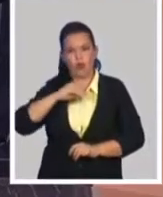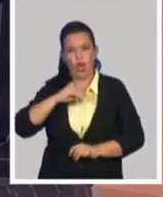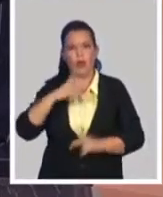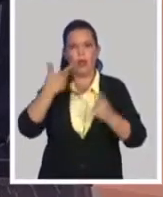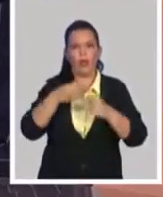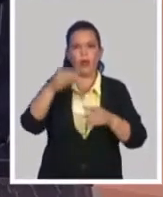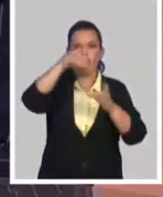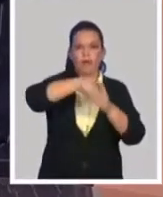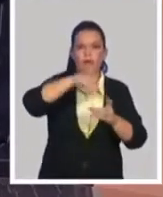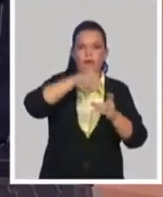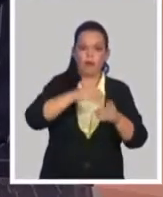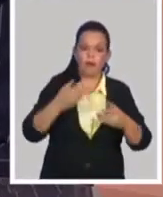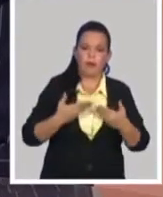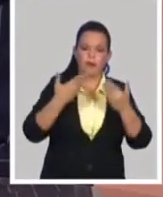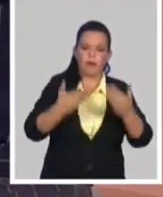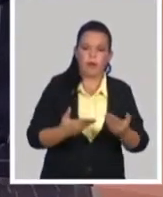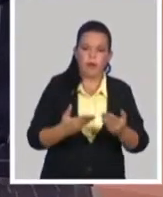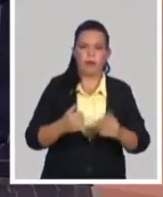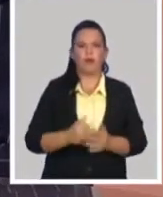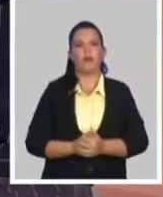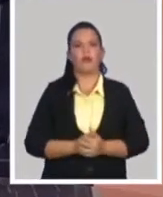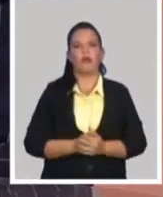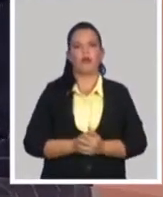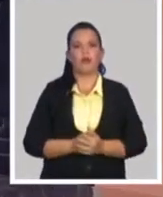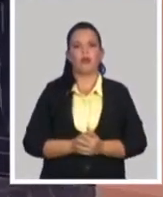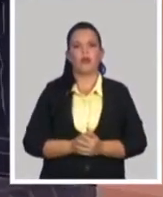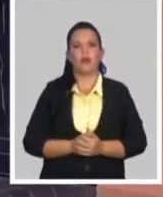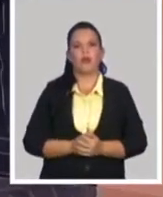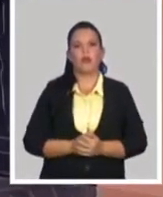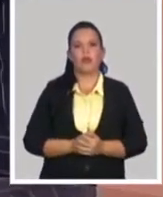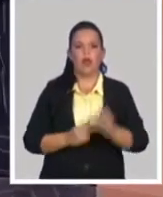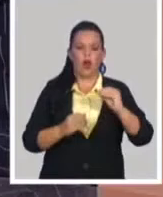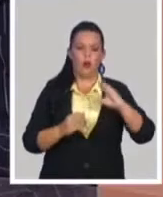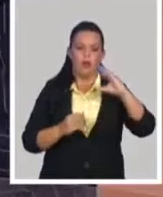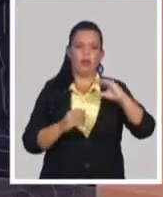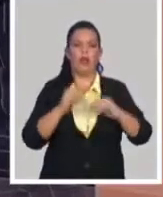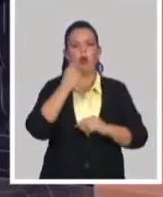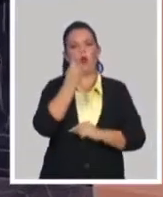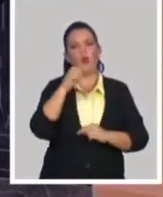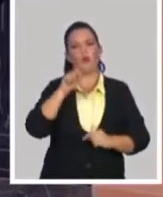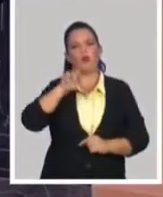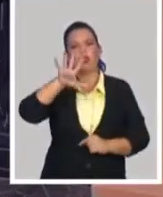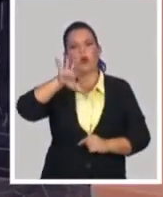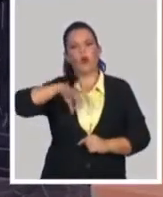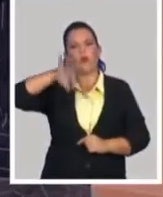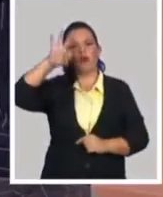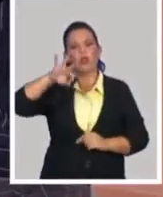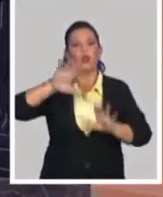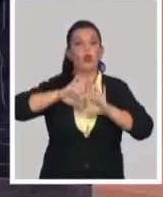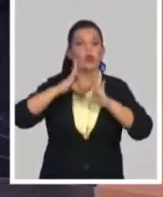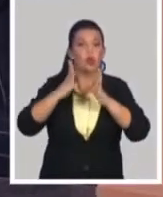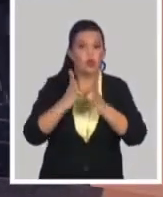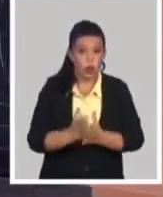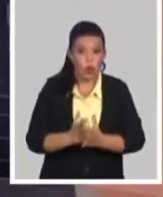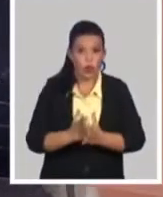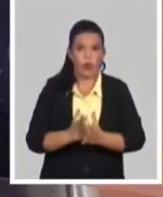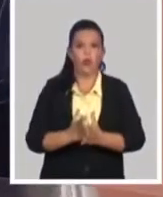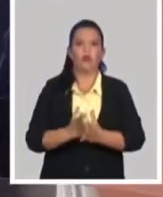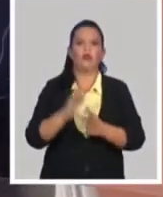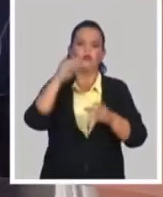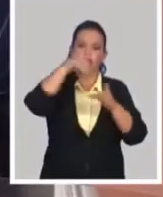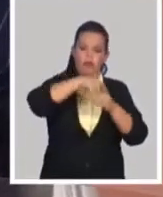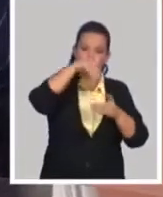les va a dar una bonificación que va a estar entre el 1.5% y el 3.5%, todo con el interés de